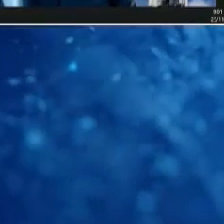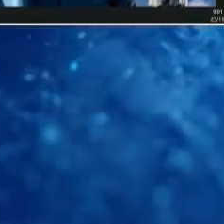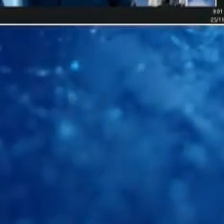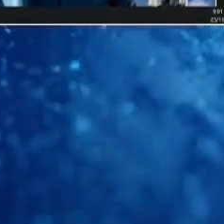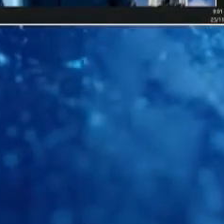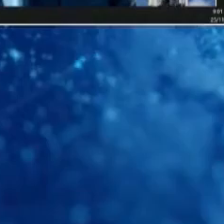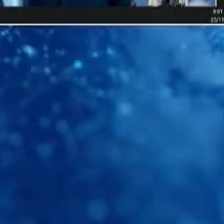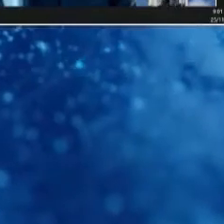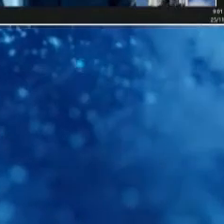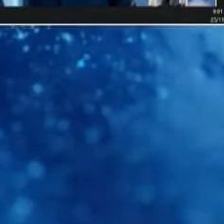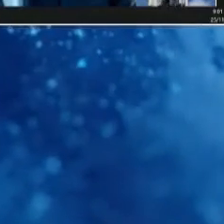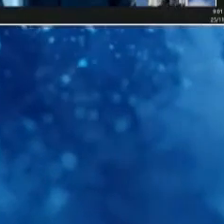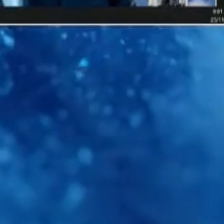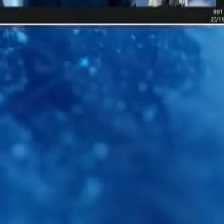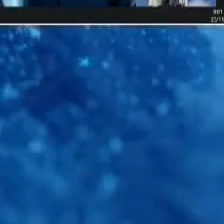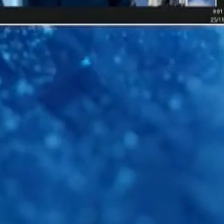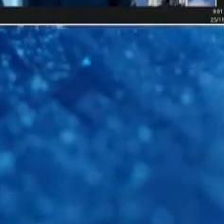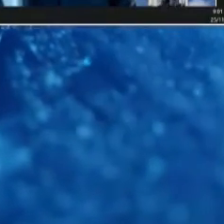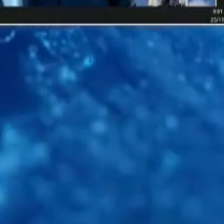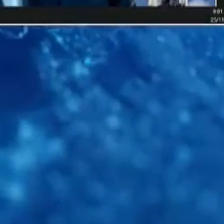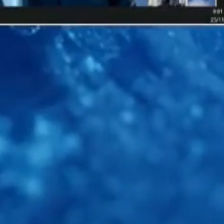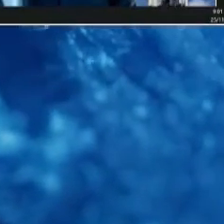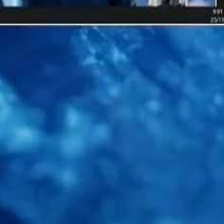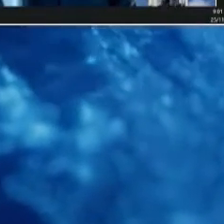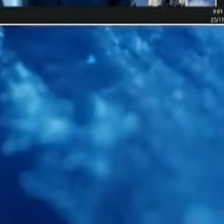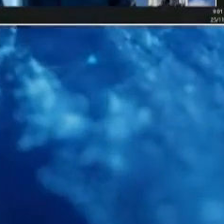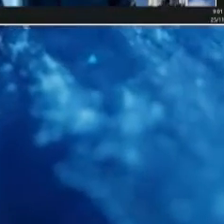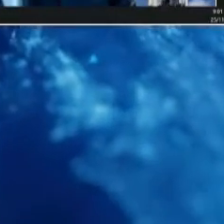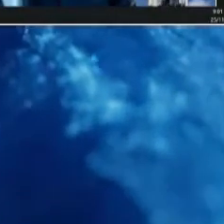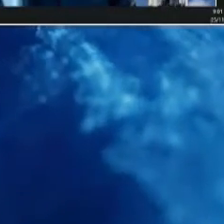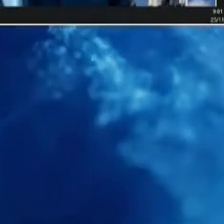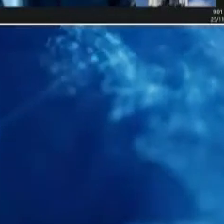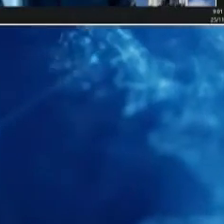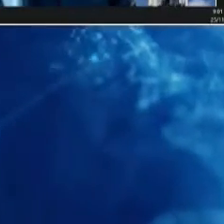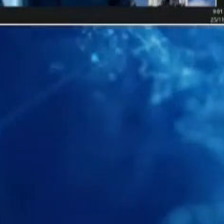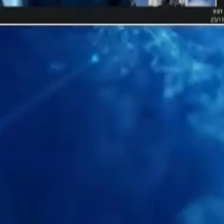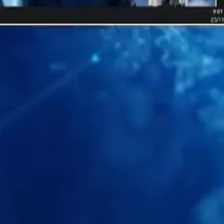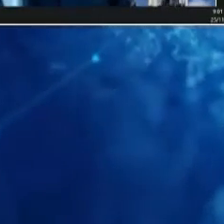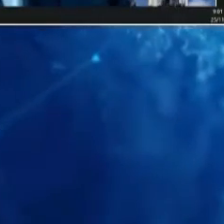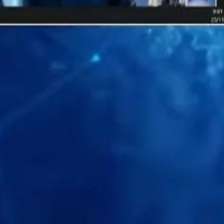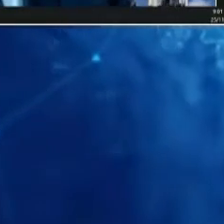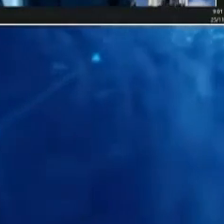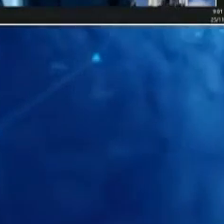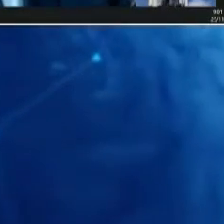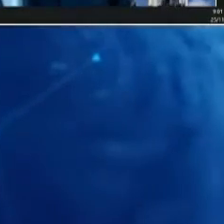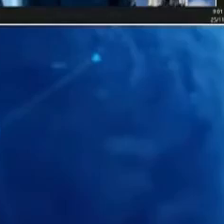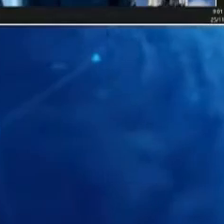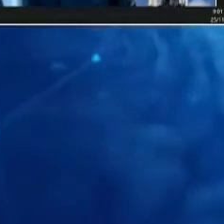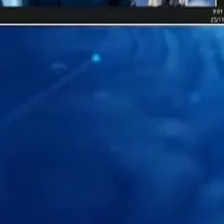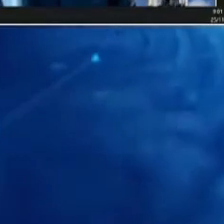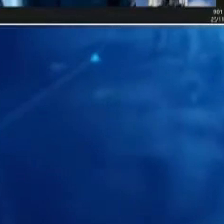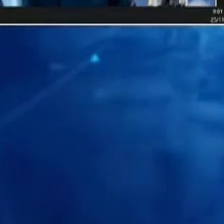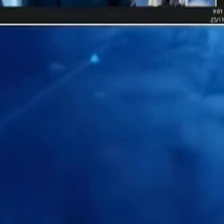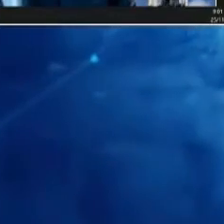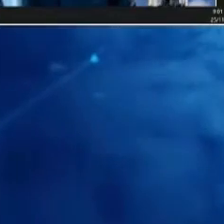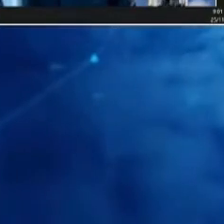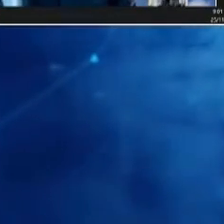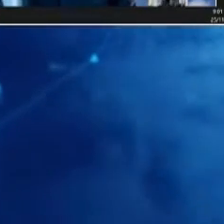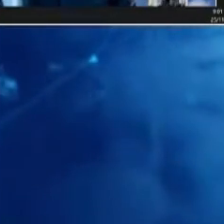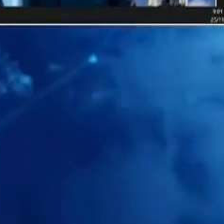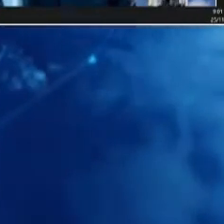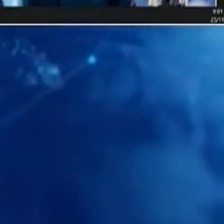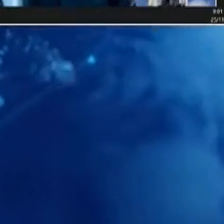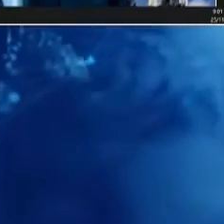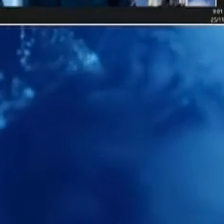telecomunicaciones de Uruguay, Antel. Y trabajó como profesor asistente en la Facultad de Ingeniería de la Universidad de la